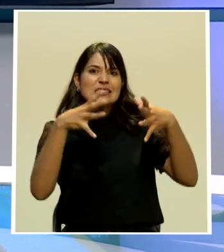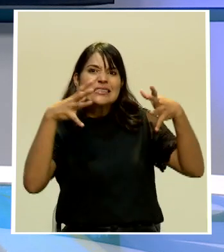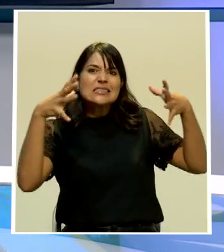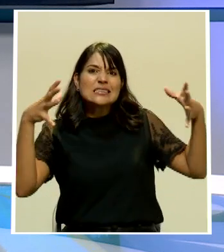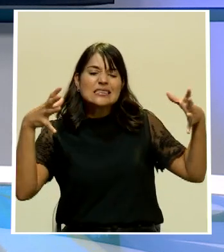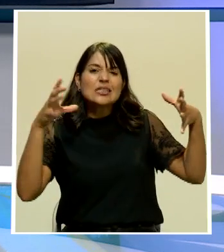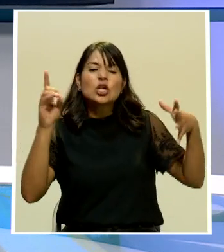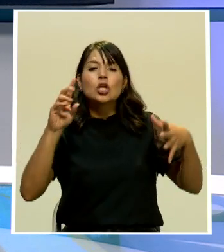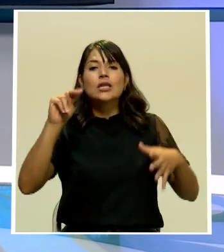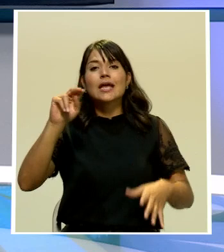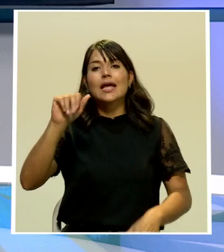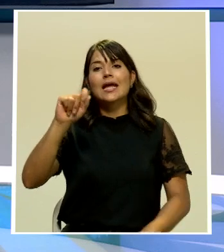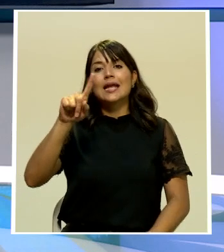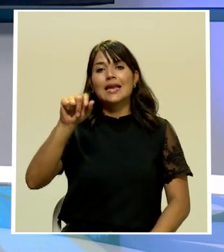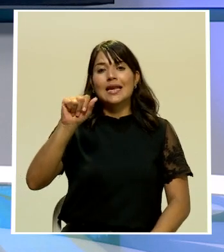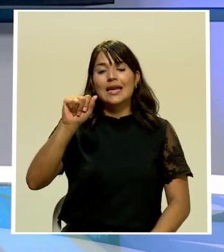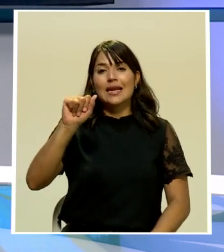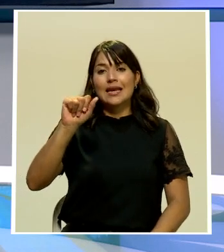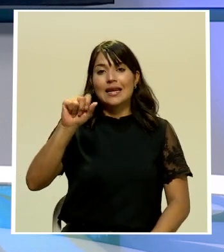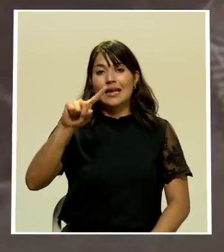en Perú veamos la información